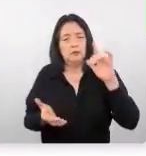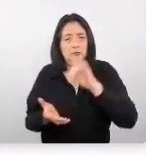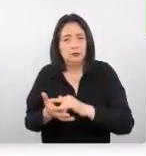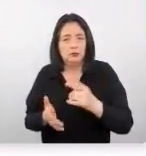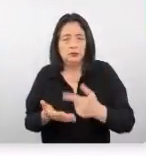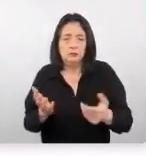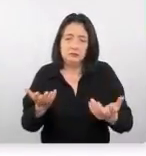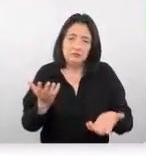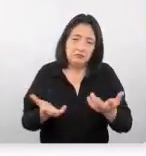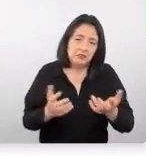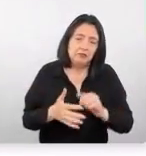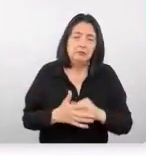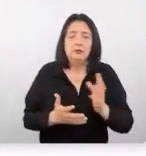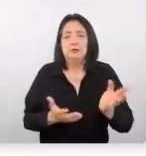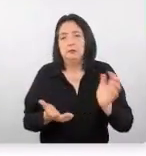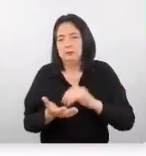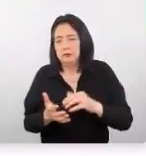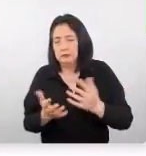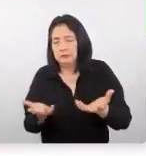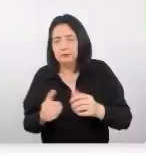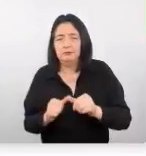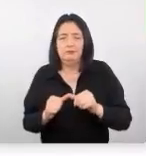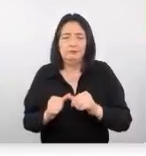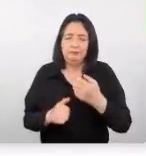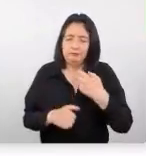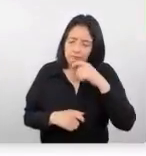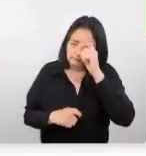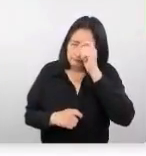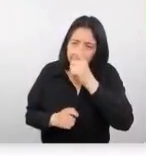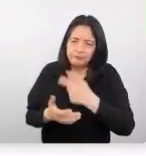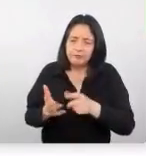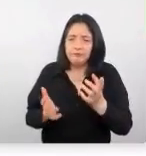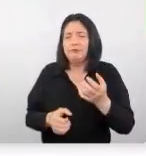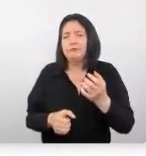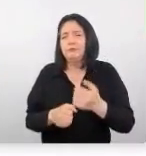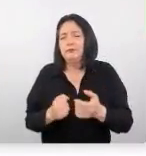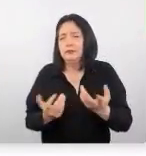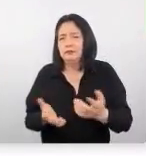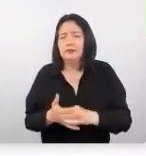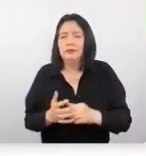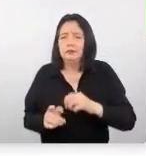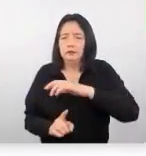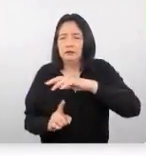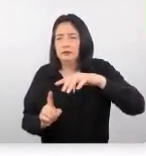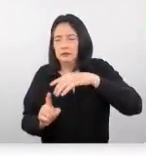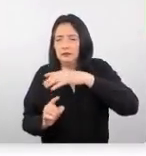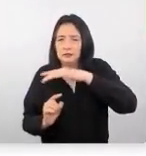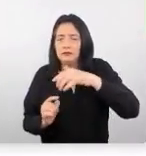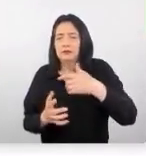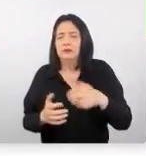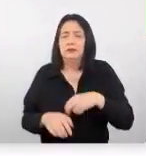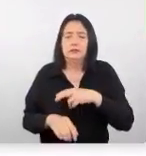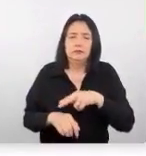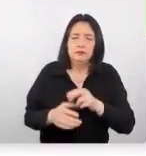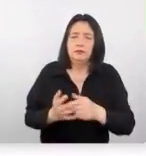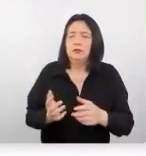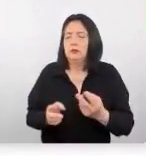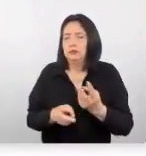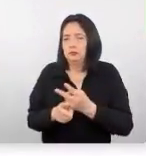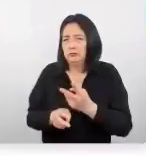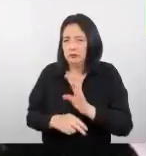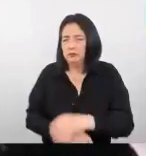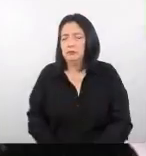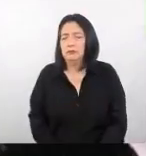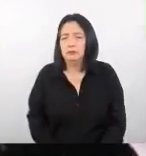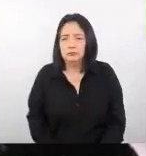opciones de repente que son un poco más sostenibles van a valorar las actividades al aire libre van a valorar el cuidado de la naturaleza